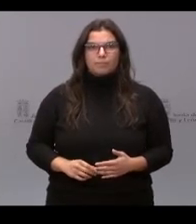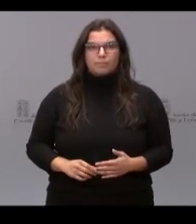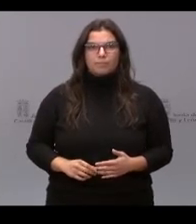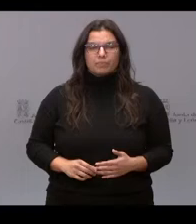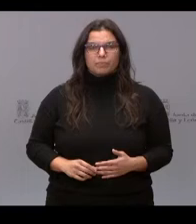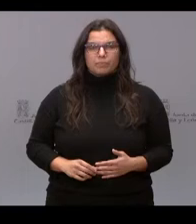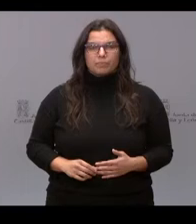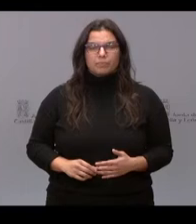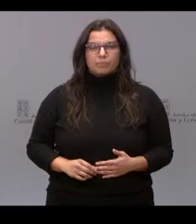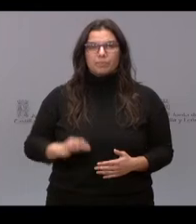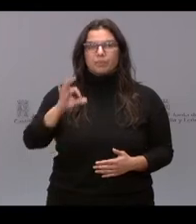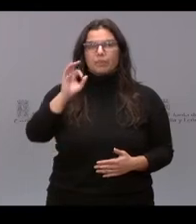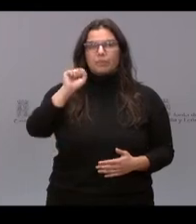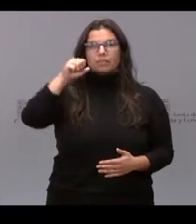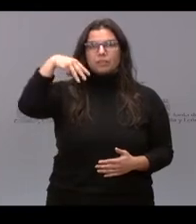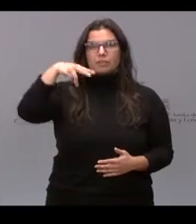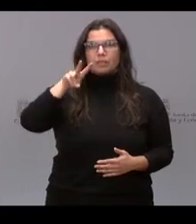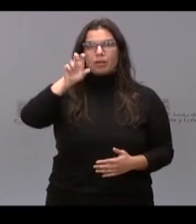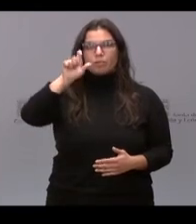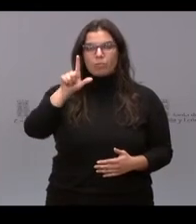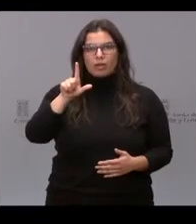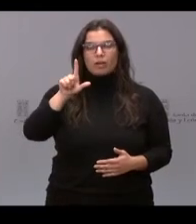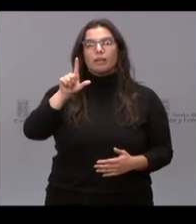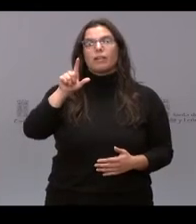Samuel Herraez Vara